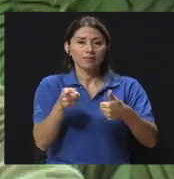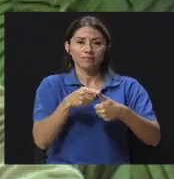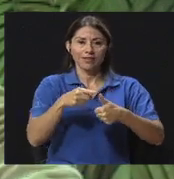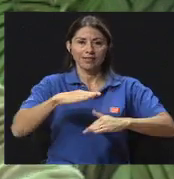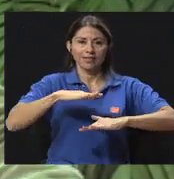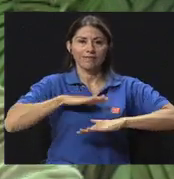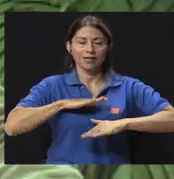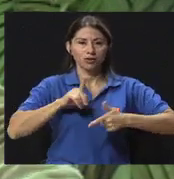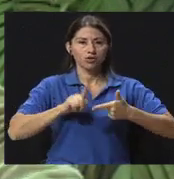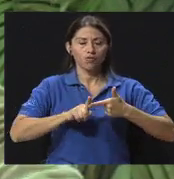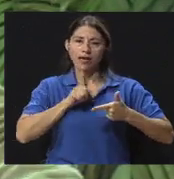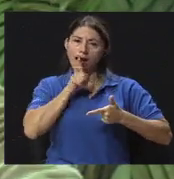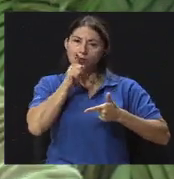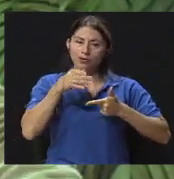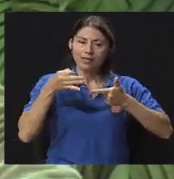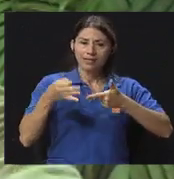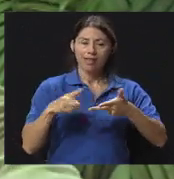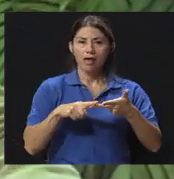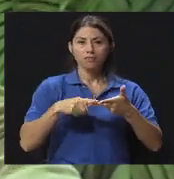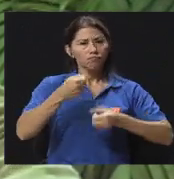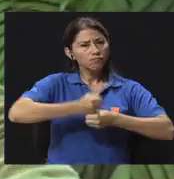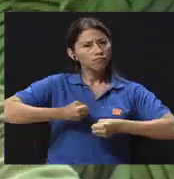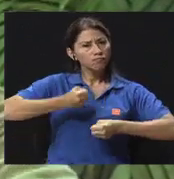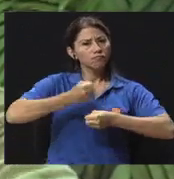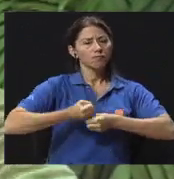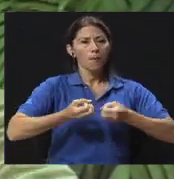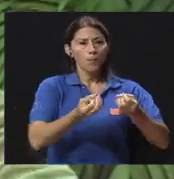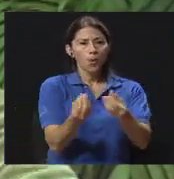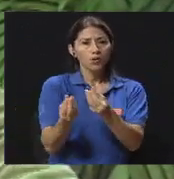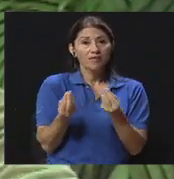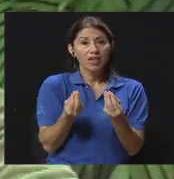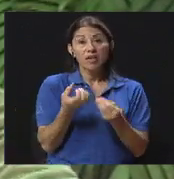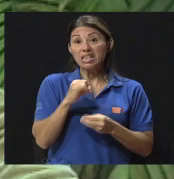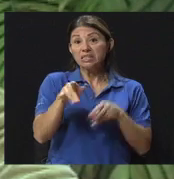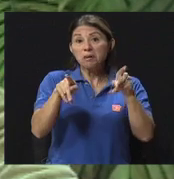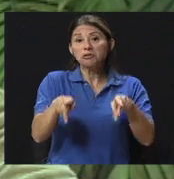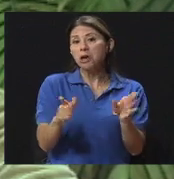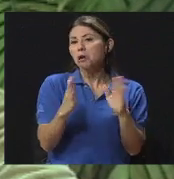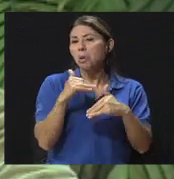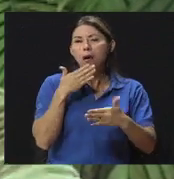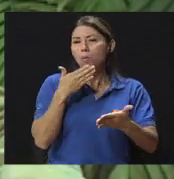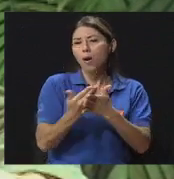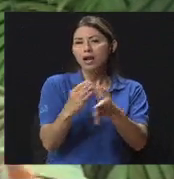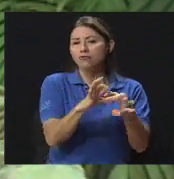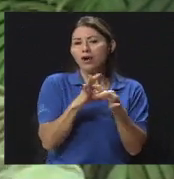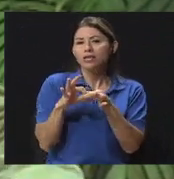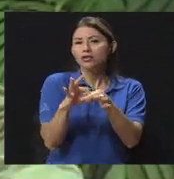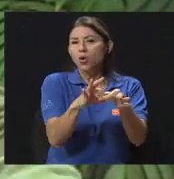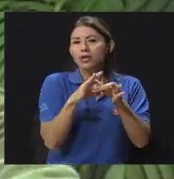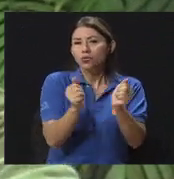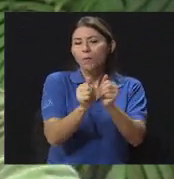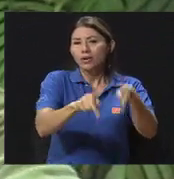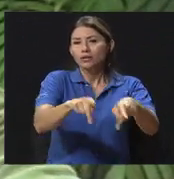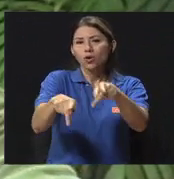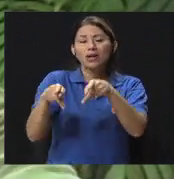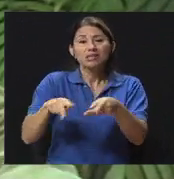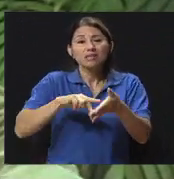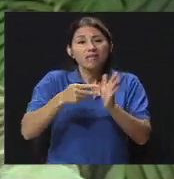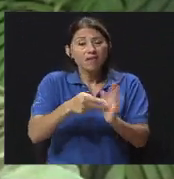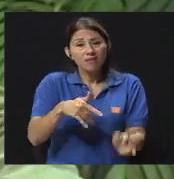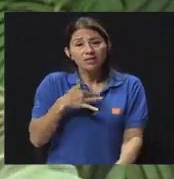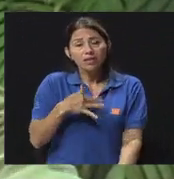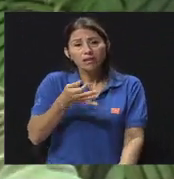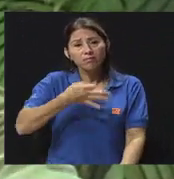tiene que ver con productividad, ¿verdad? Unas relaciones laborales poco saludables nos van a llevar a frustración, a